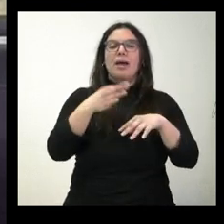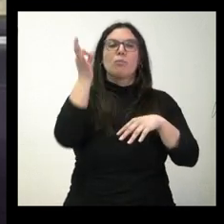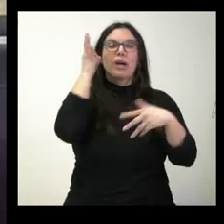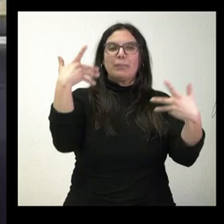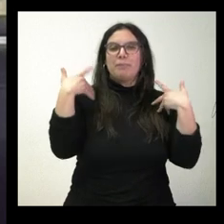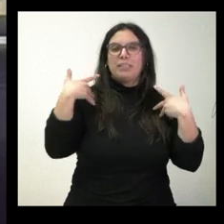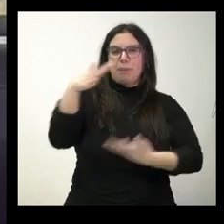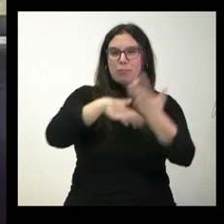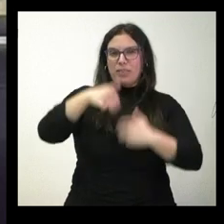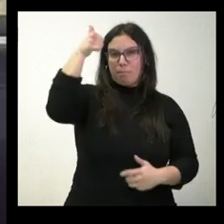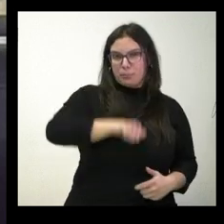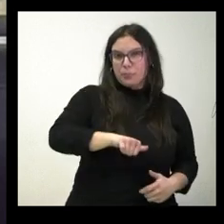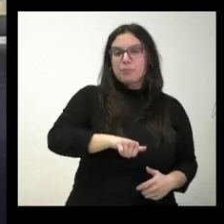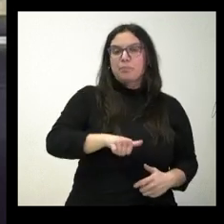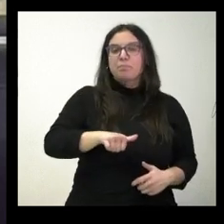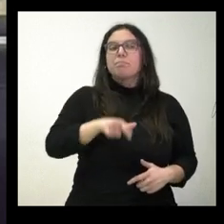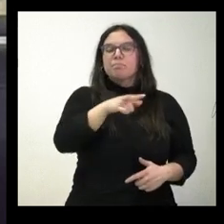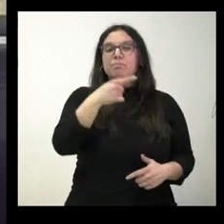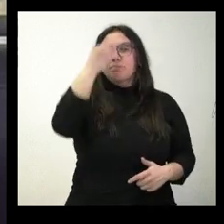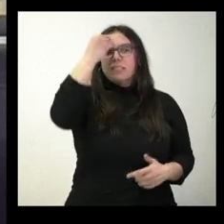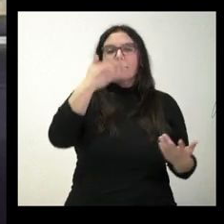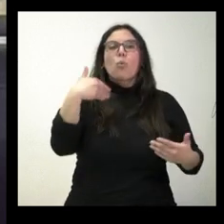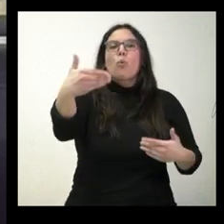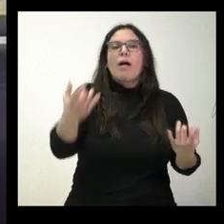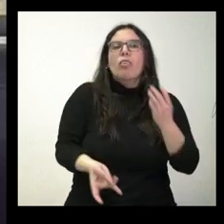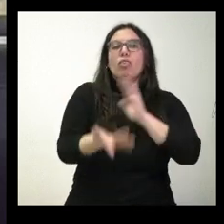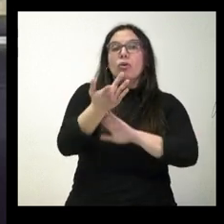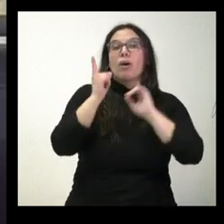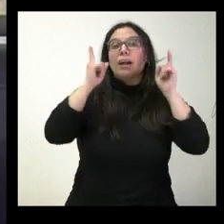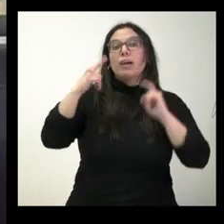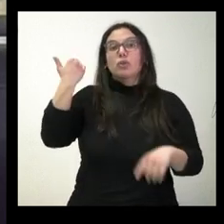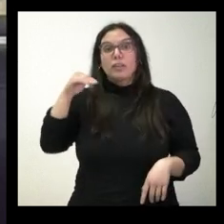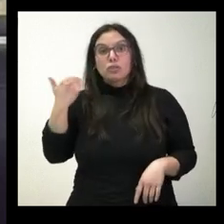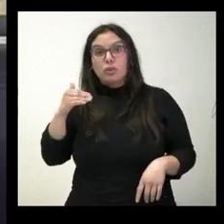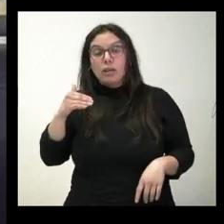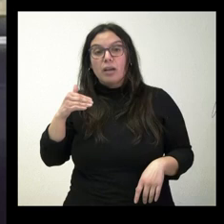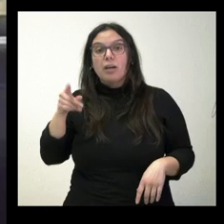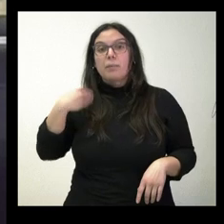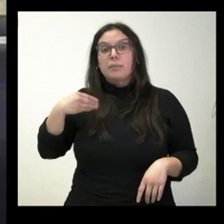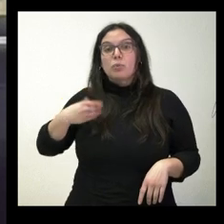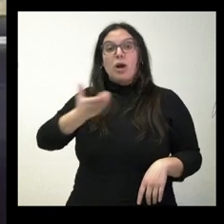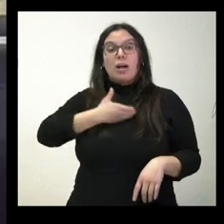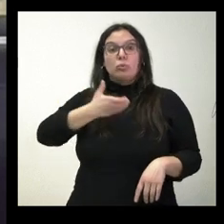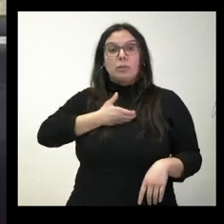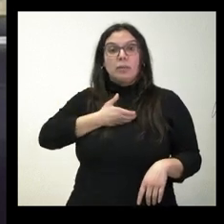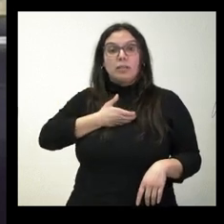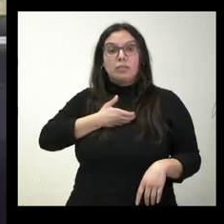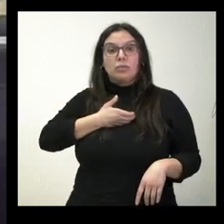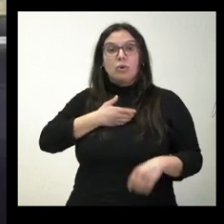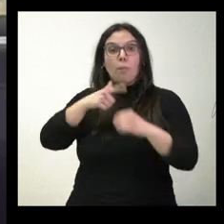de género. Y se preguntaba cuándo se iban a poner en marcha. En el caso de Soria, si iban a ser antes de que el Ayuntamiento retirara sus plazas,